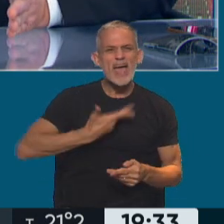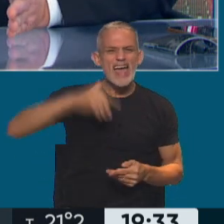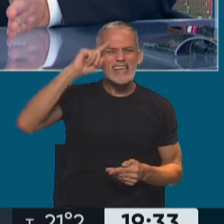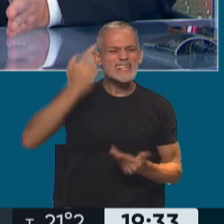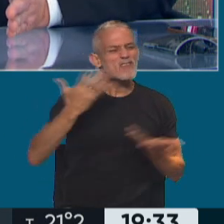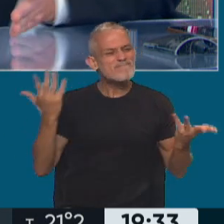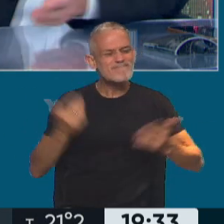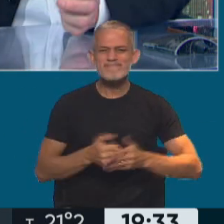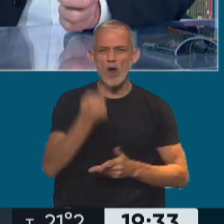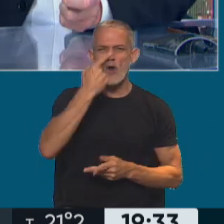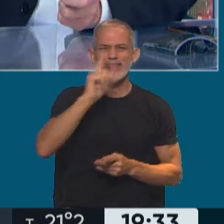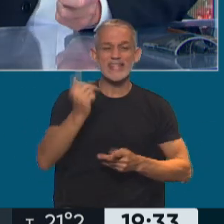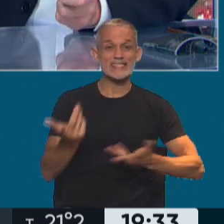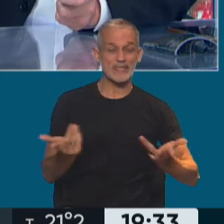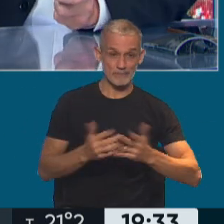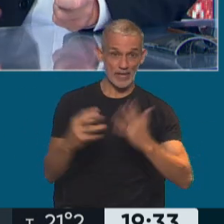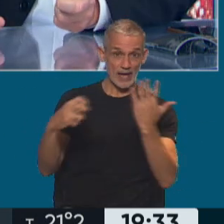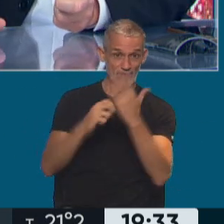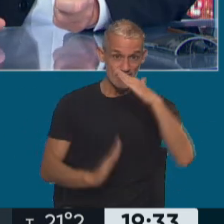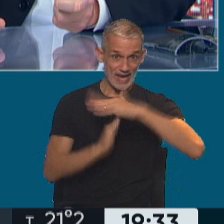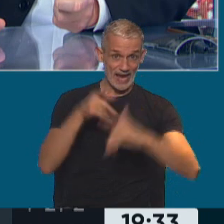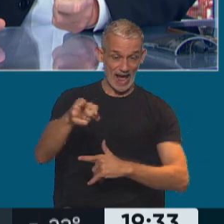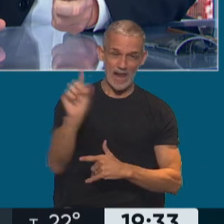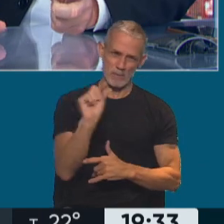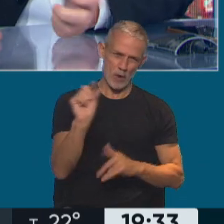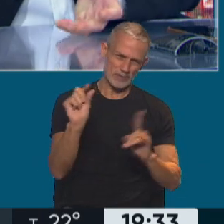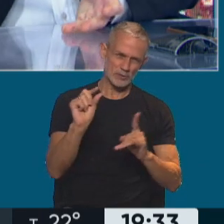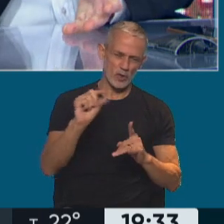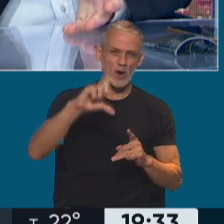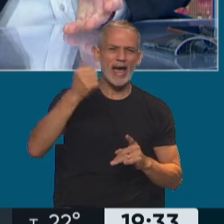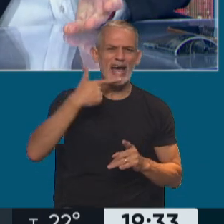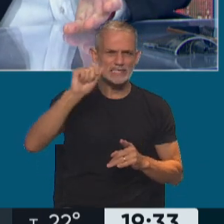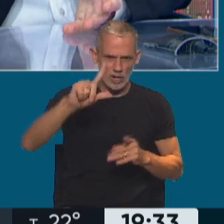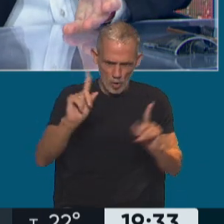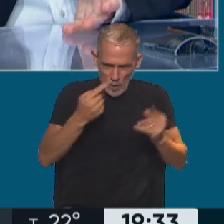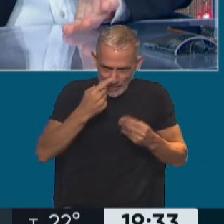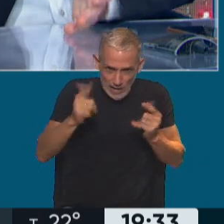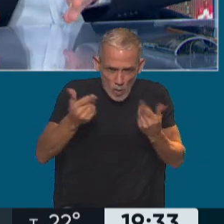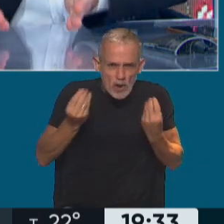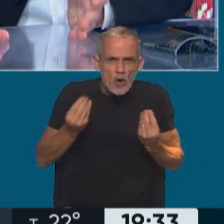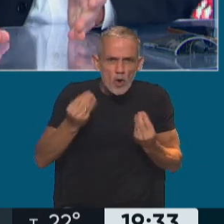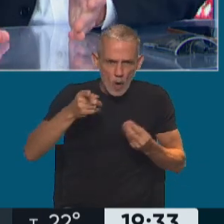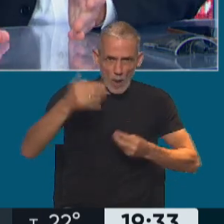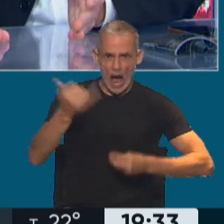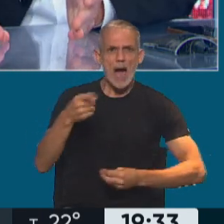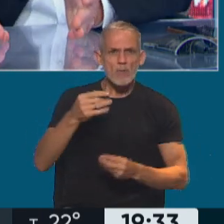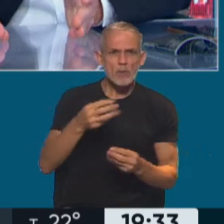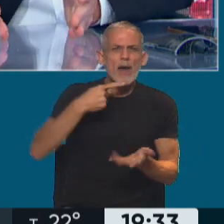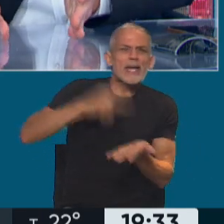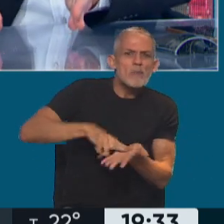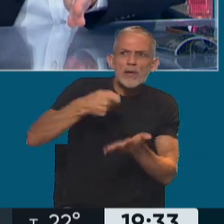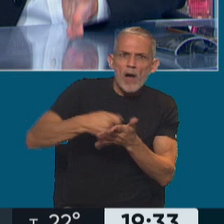federal. El procurador general interino, Eduardo Casal, dijo, ¿cómo que no hay interés? Acá puede haber evasión